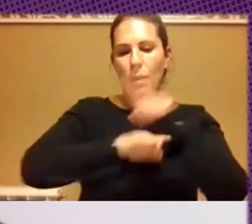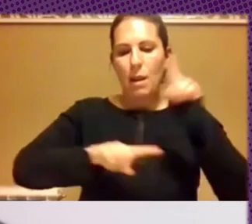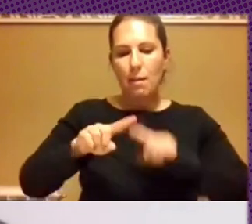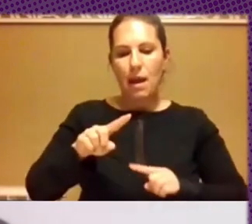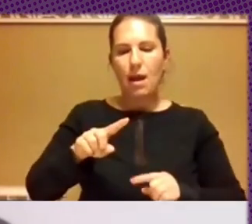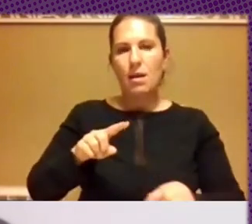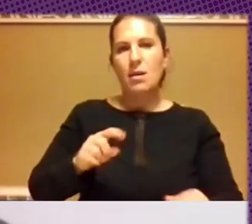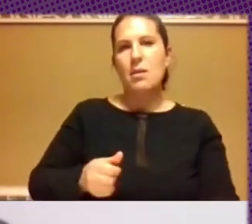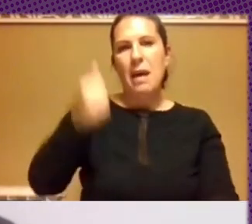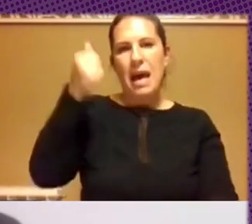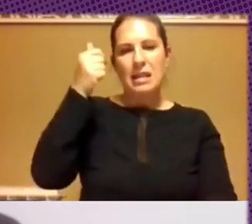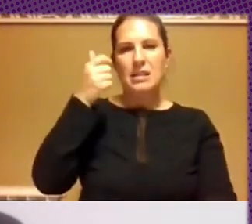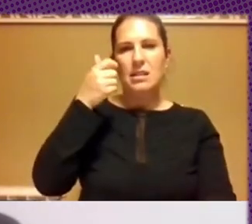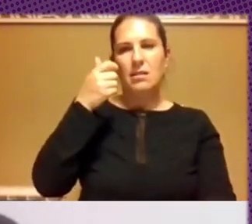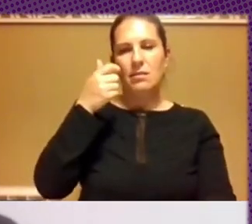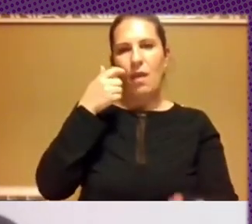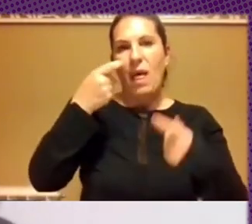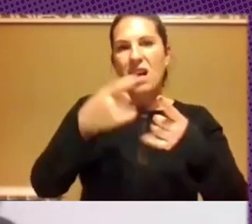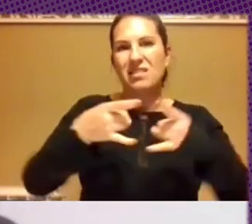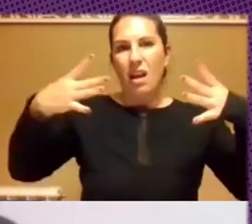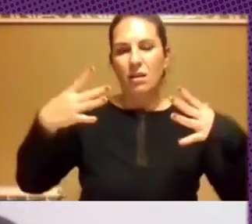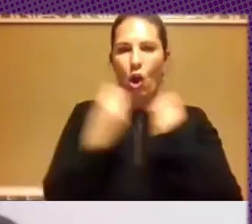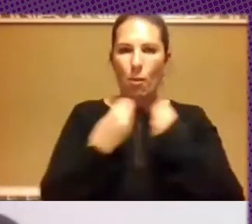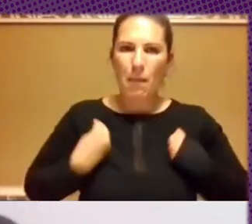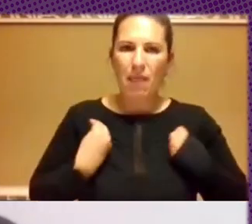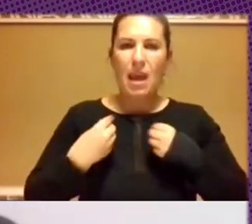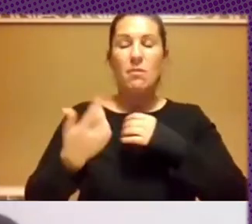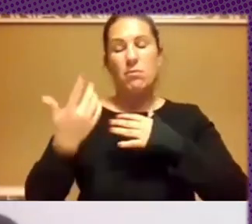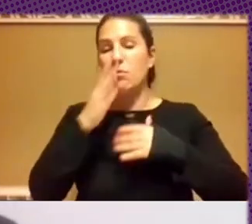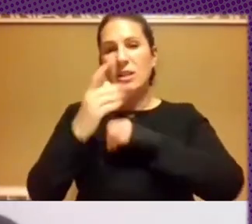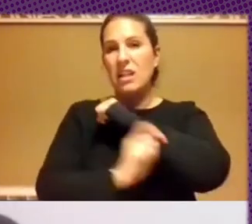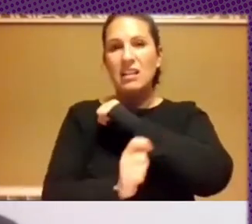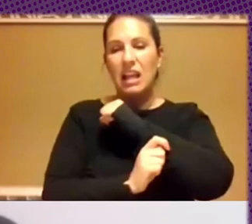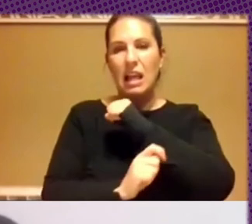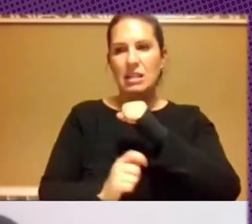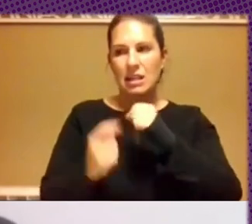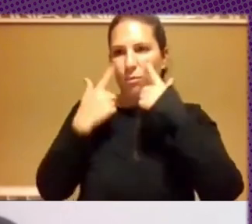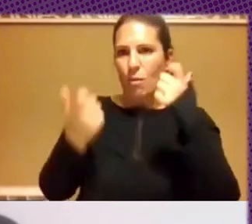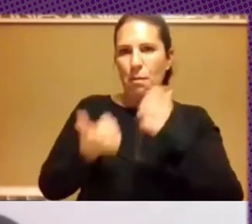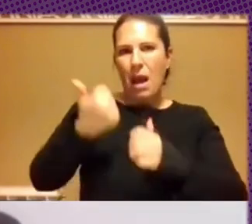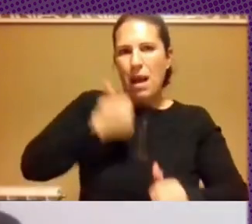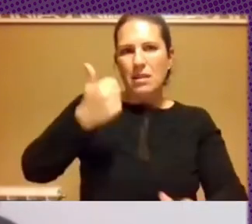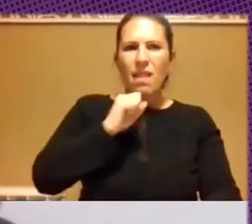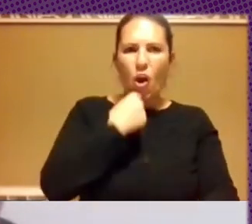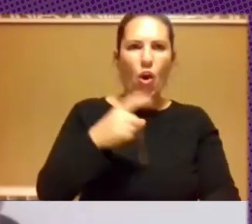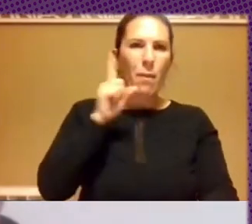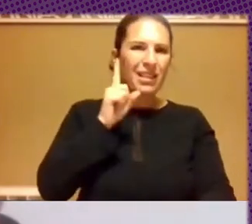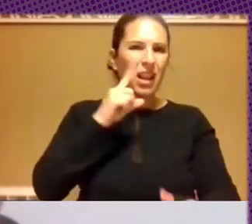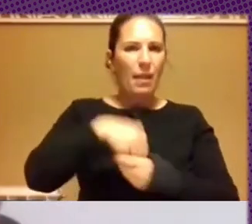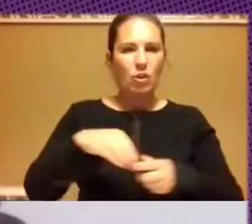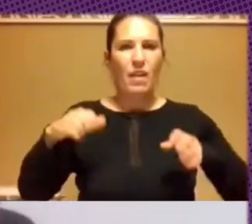y a la convivencia de estrategias que son cada vez más más presentes de odio y mentira en las redes